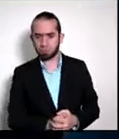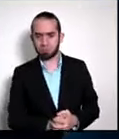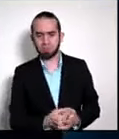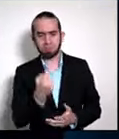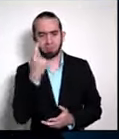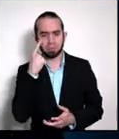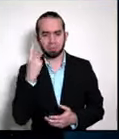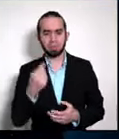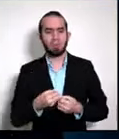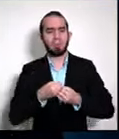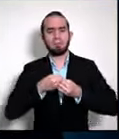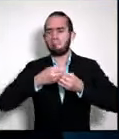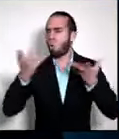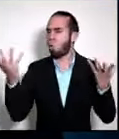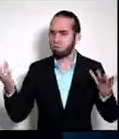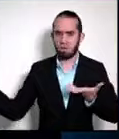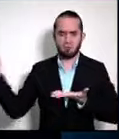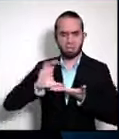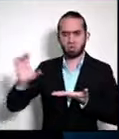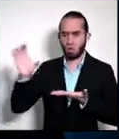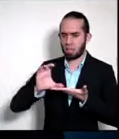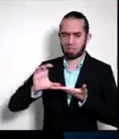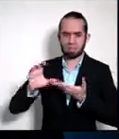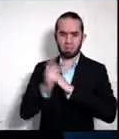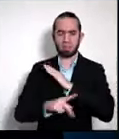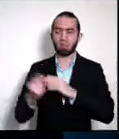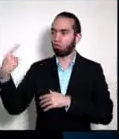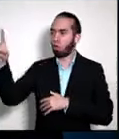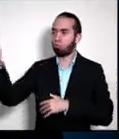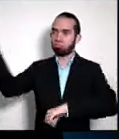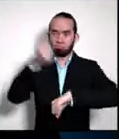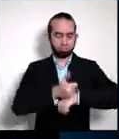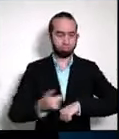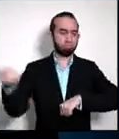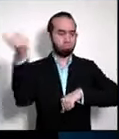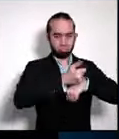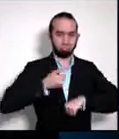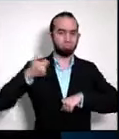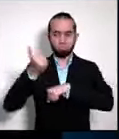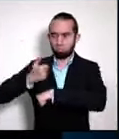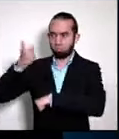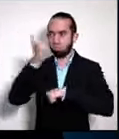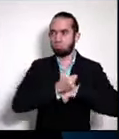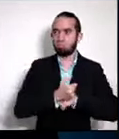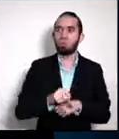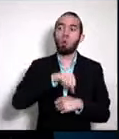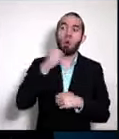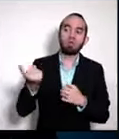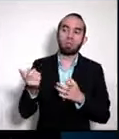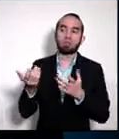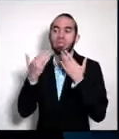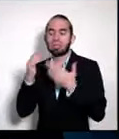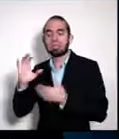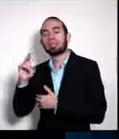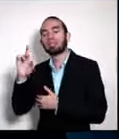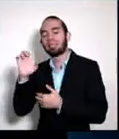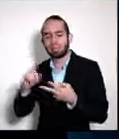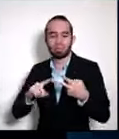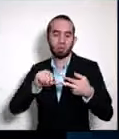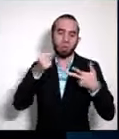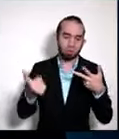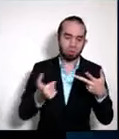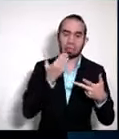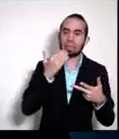inversiones que llegan al país solas hay otras que llegan por Cinde hay otras que llegan por